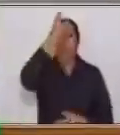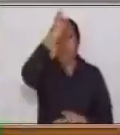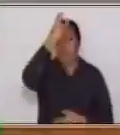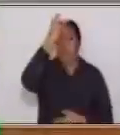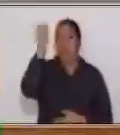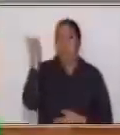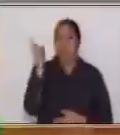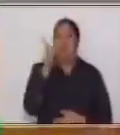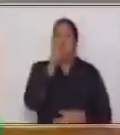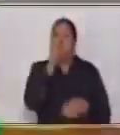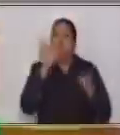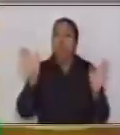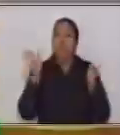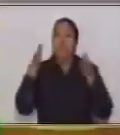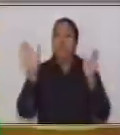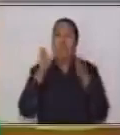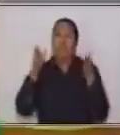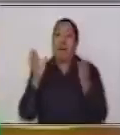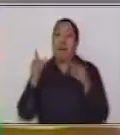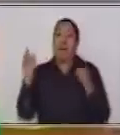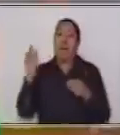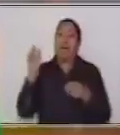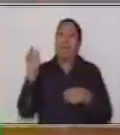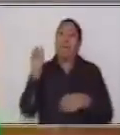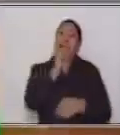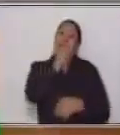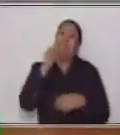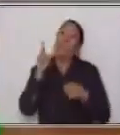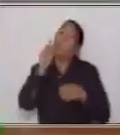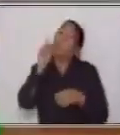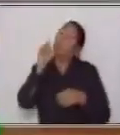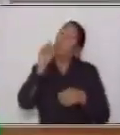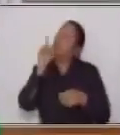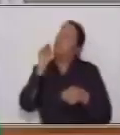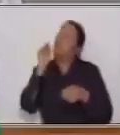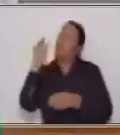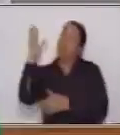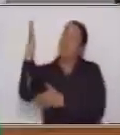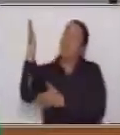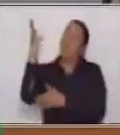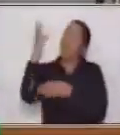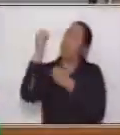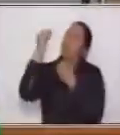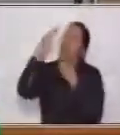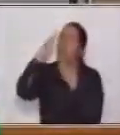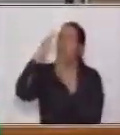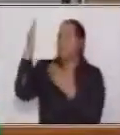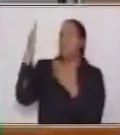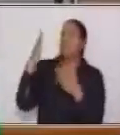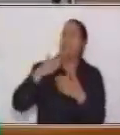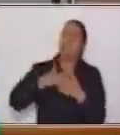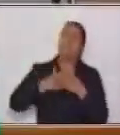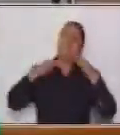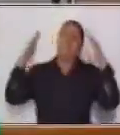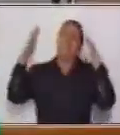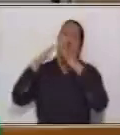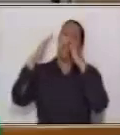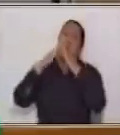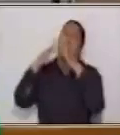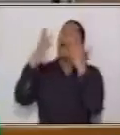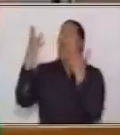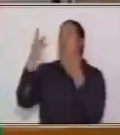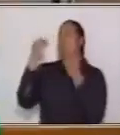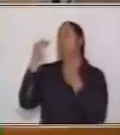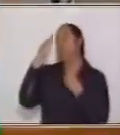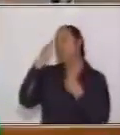cantan a los árboles para agradecerles por ser su casa, por darles un lugar en